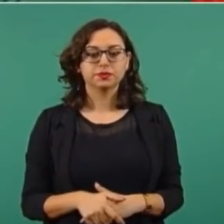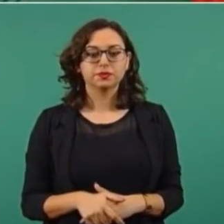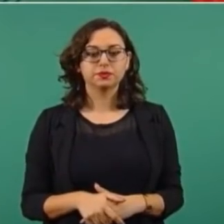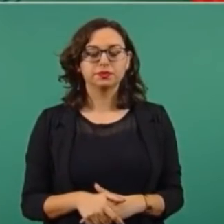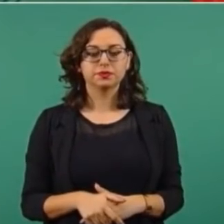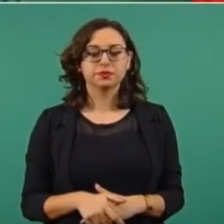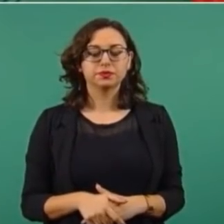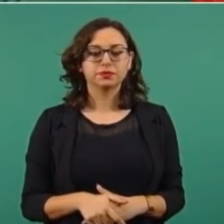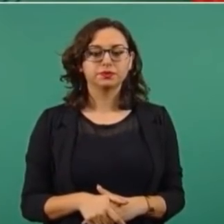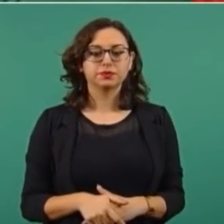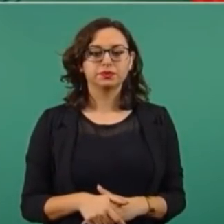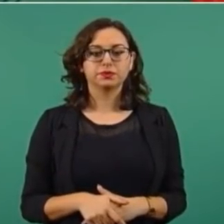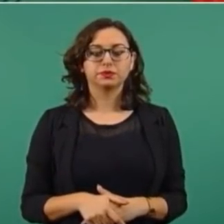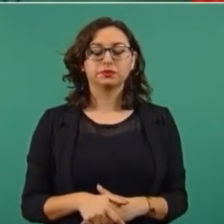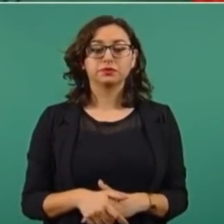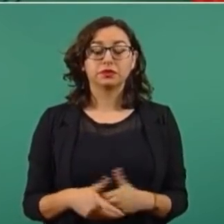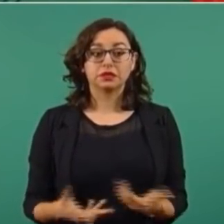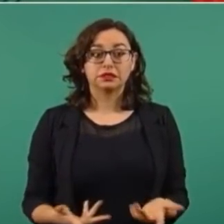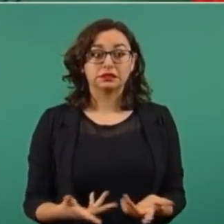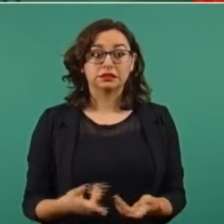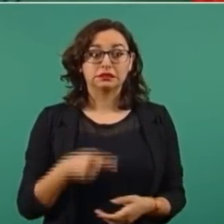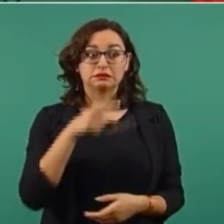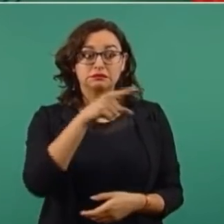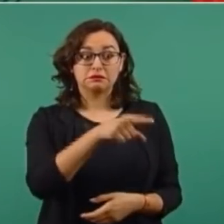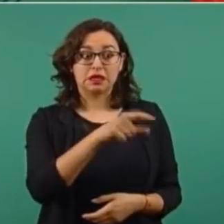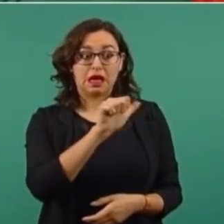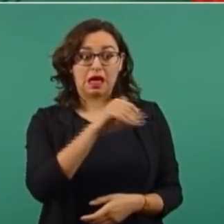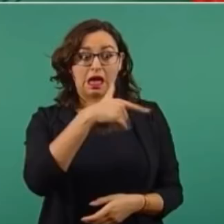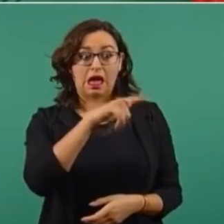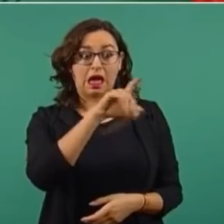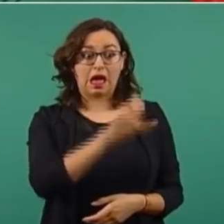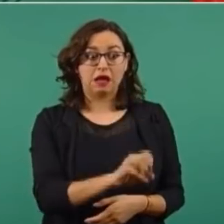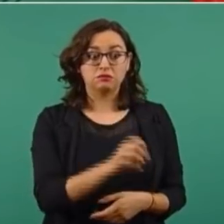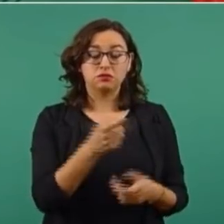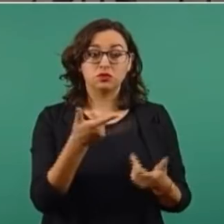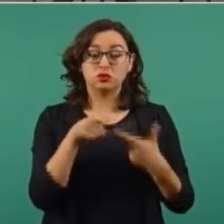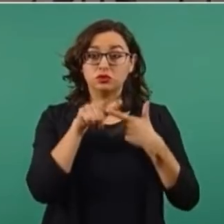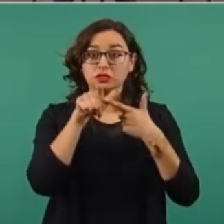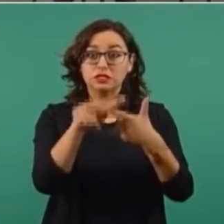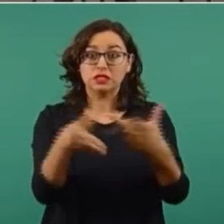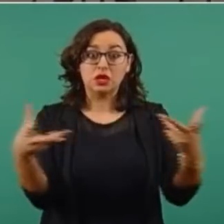O lo dejamos sin la Cámara o nos deja sin país.